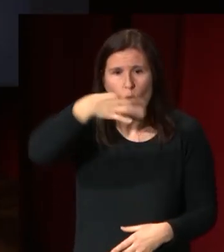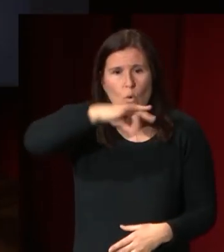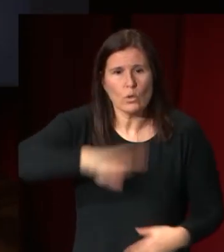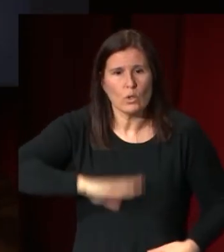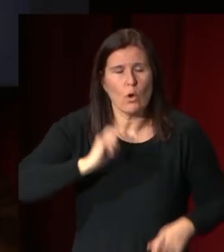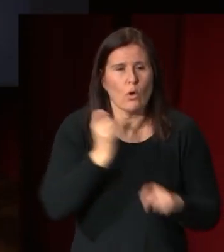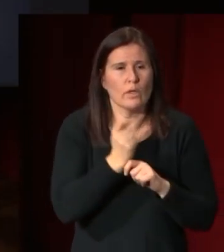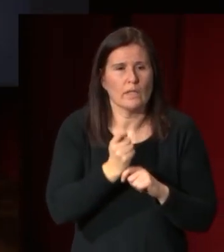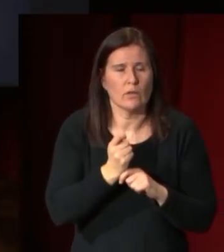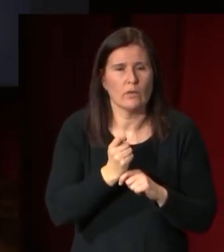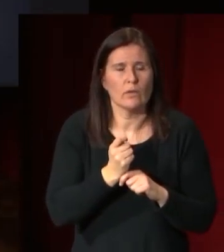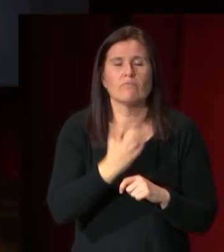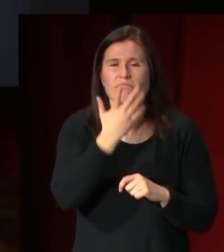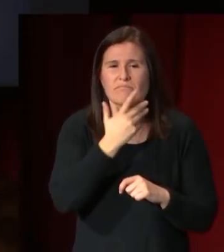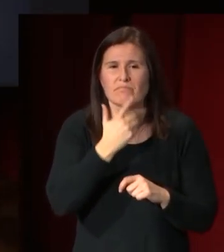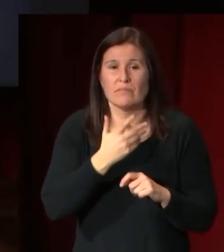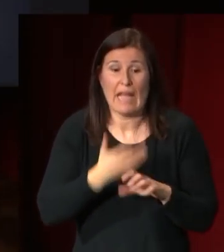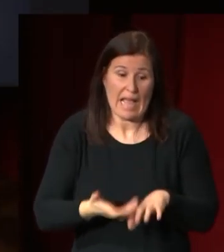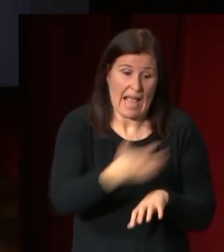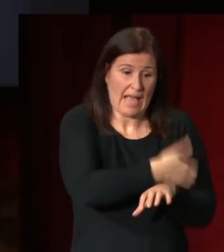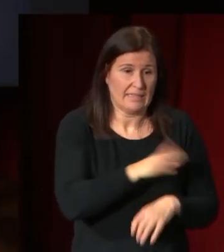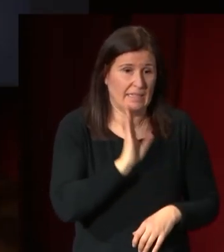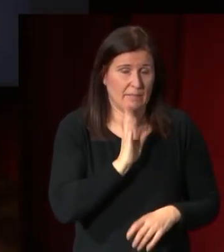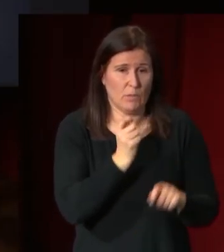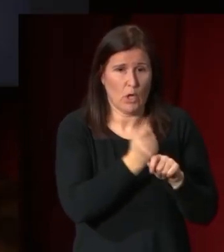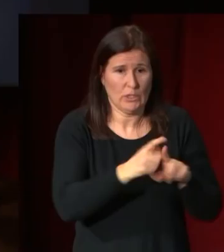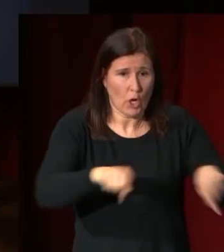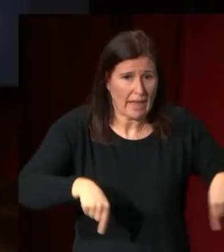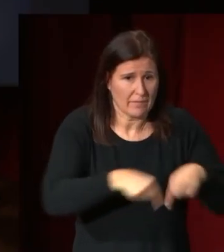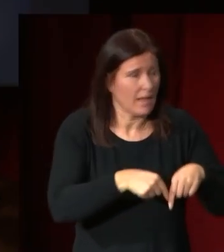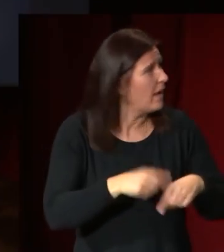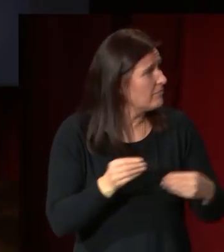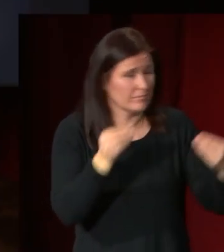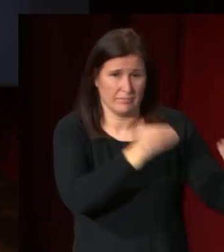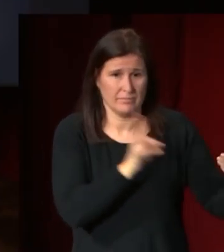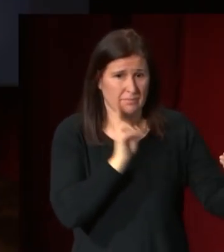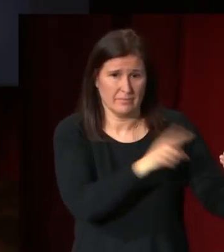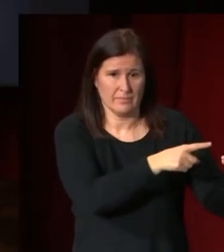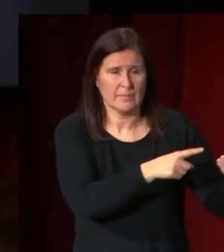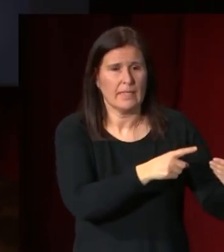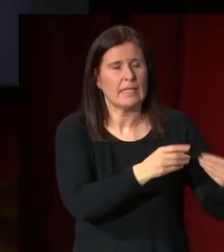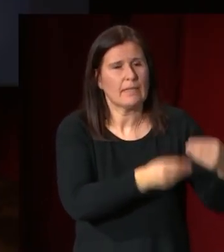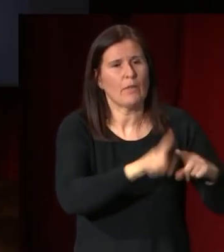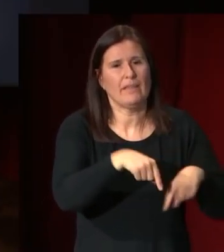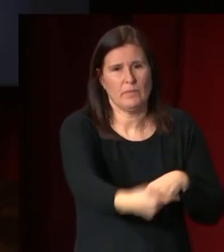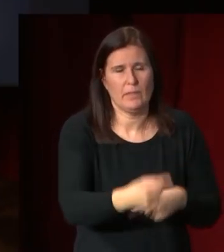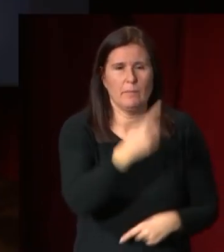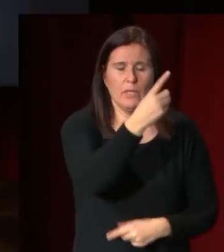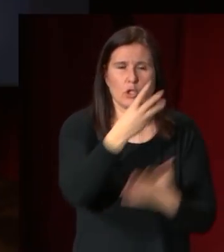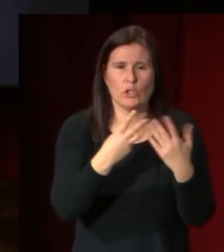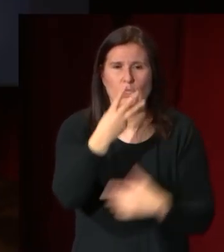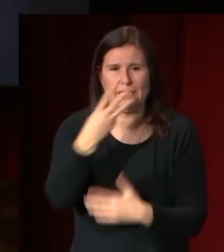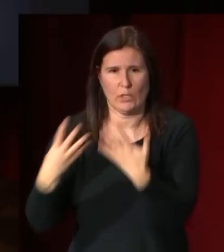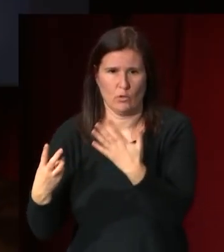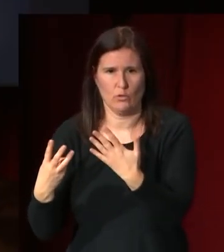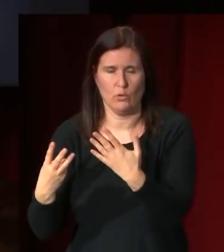conocido anterior a esta litografía que les muestro al lado que se hizo muchos años después se hizo en 1838 cuando